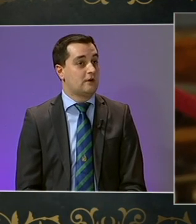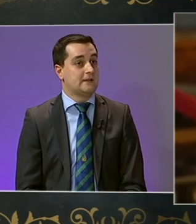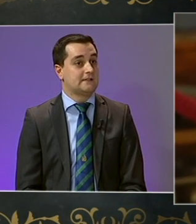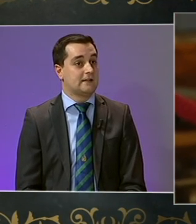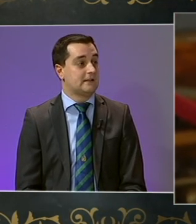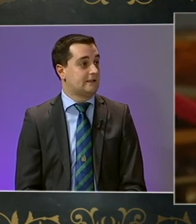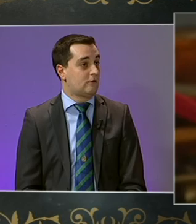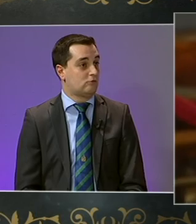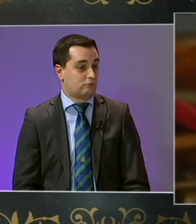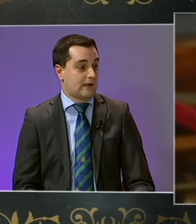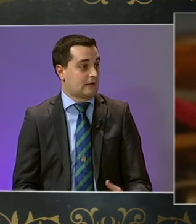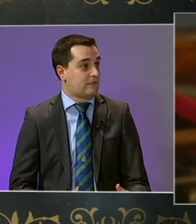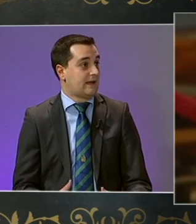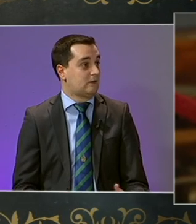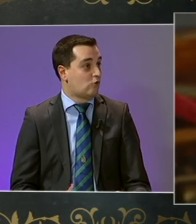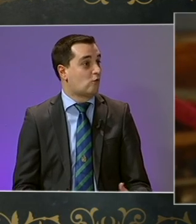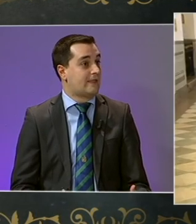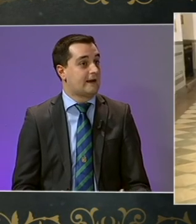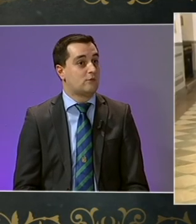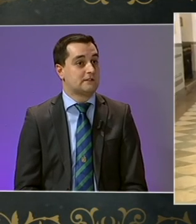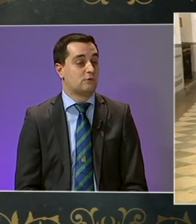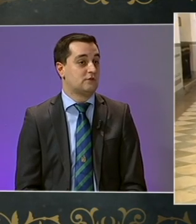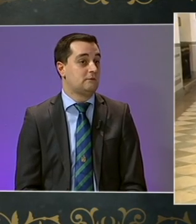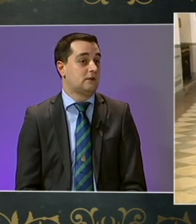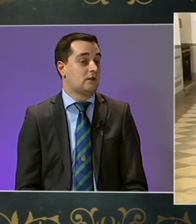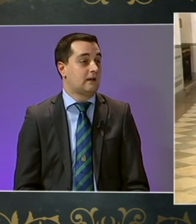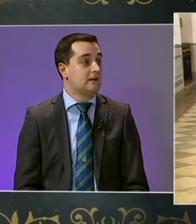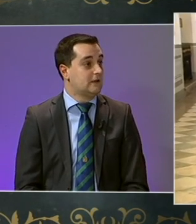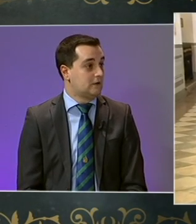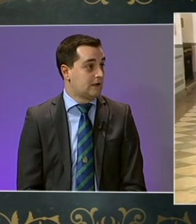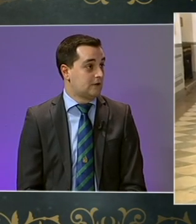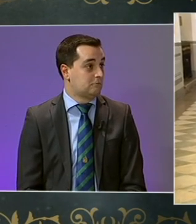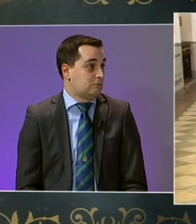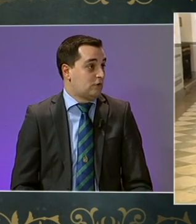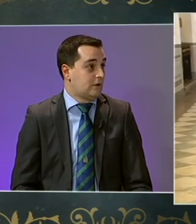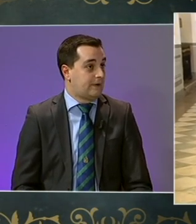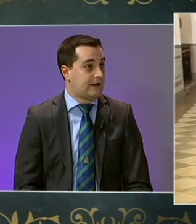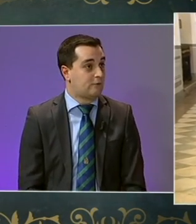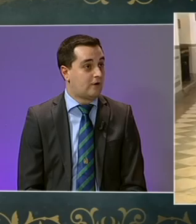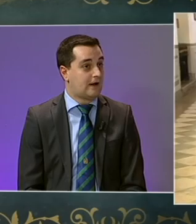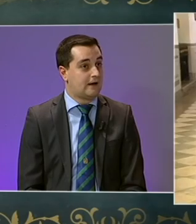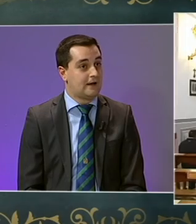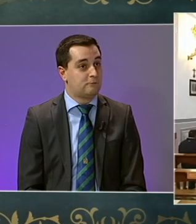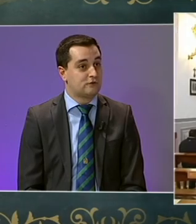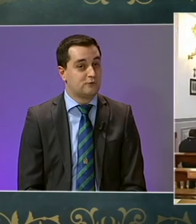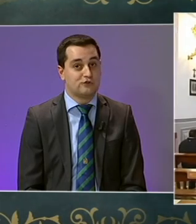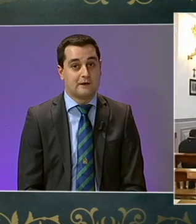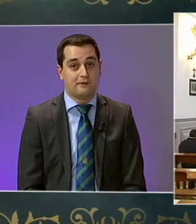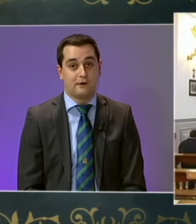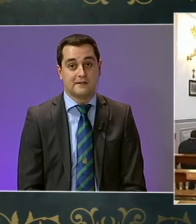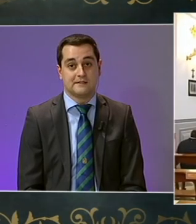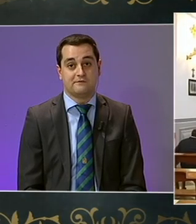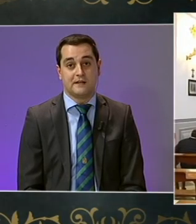reuniones y se ha intentado pues hacer o cuadrar lo máximo posible entonces bueno esperaremos el próximo